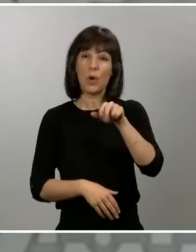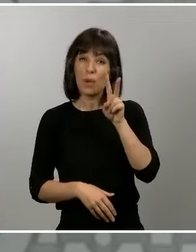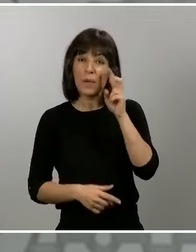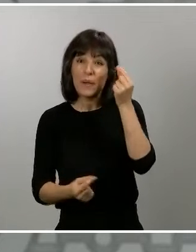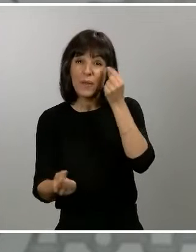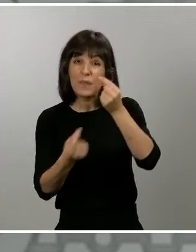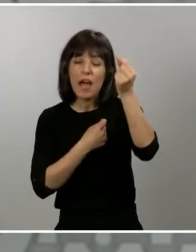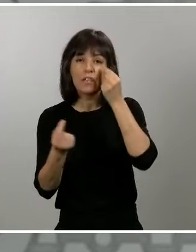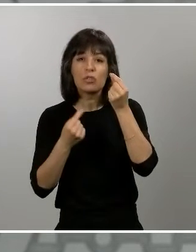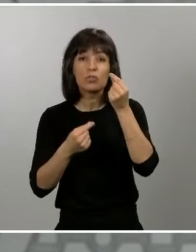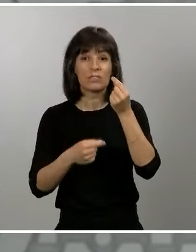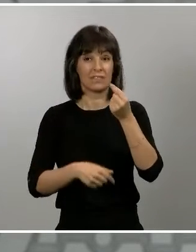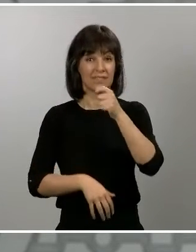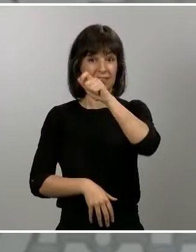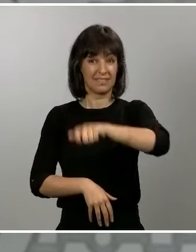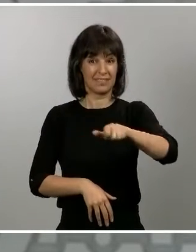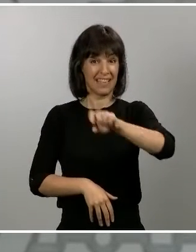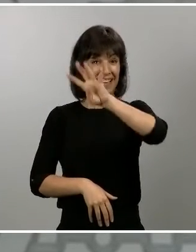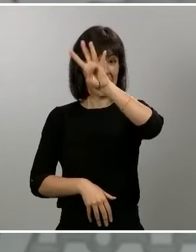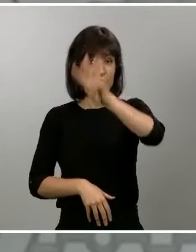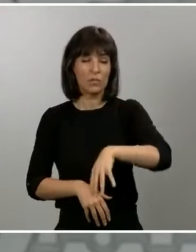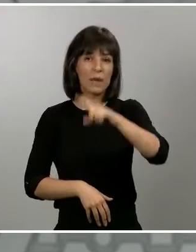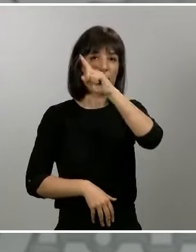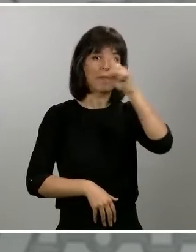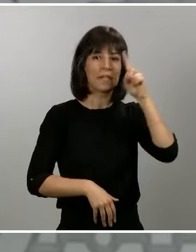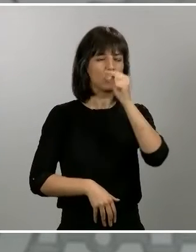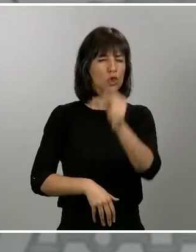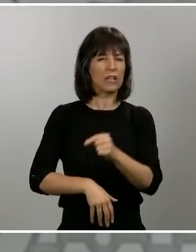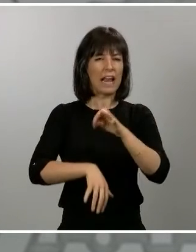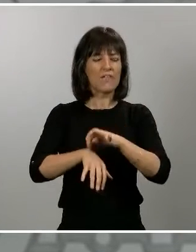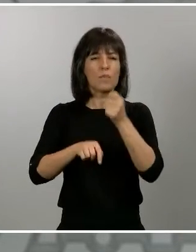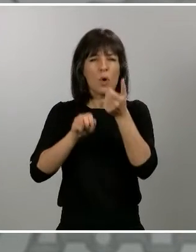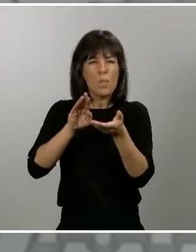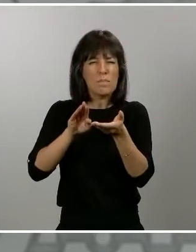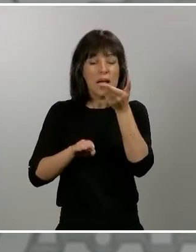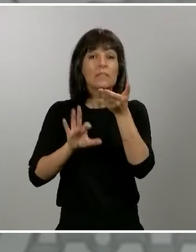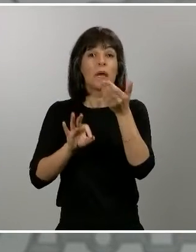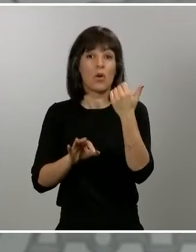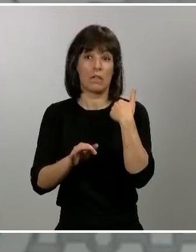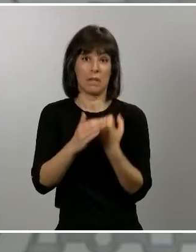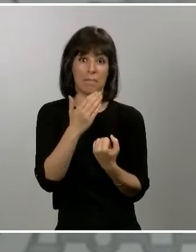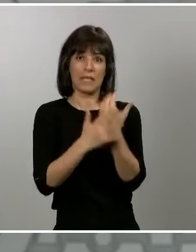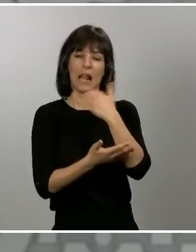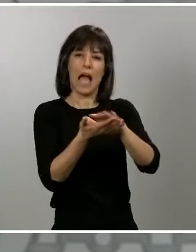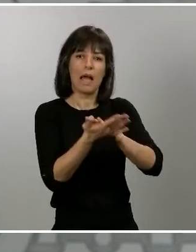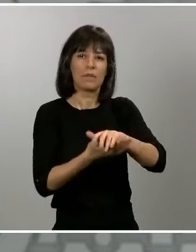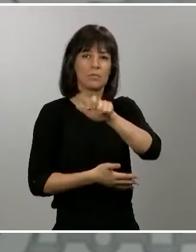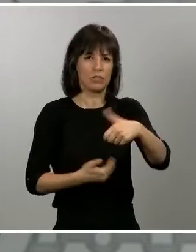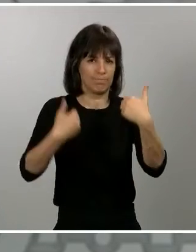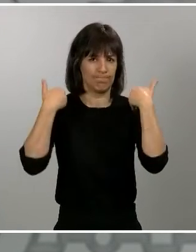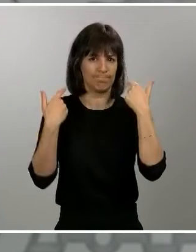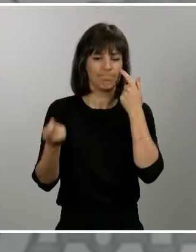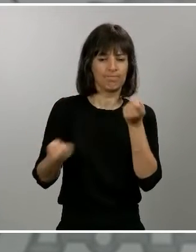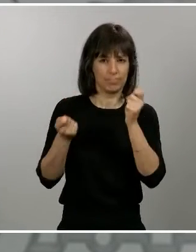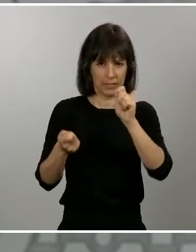totales en Cataluña y en Madrid, pero hemos estado esta mañana hablando con los responsables de vigilancia de estas comunidades y aunque hay